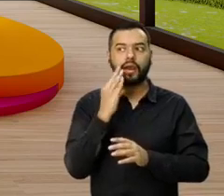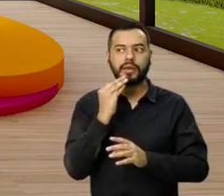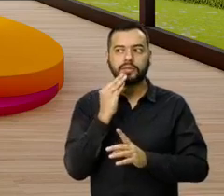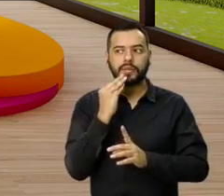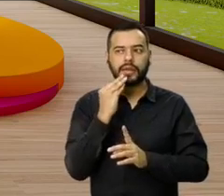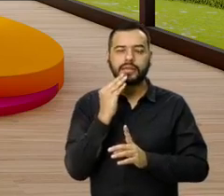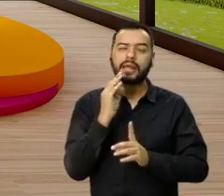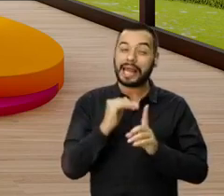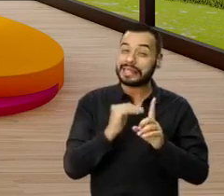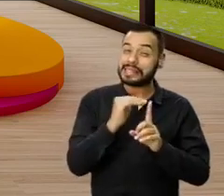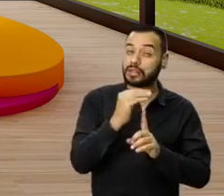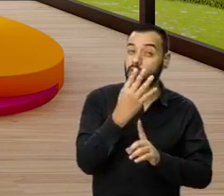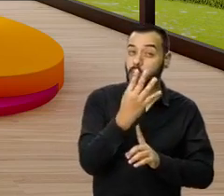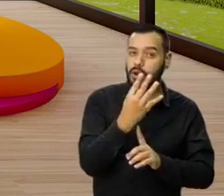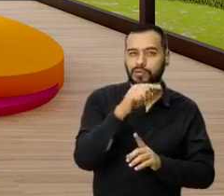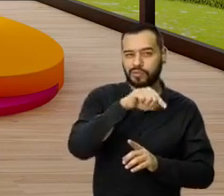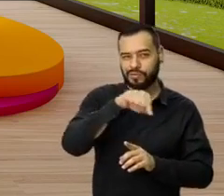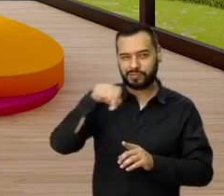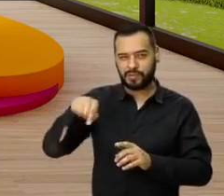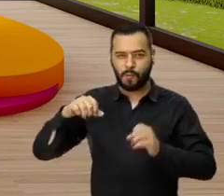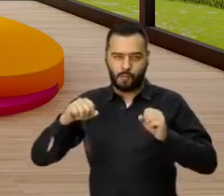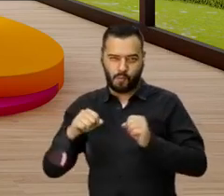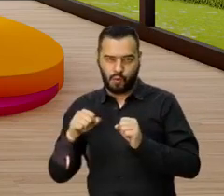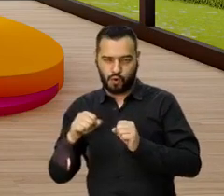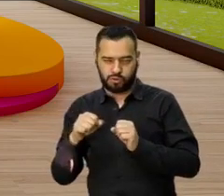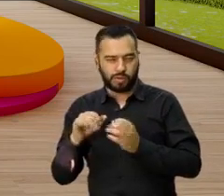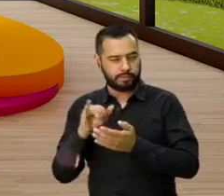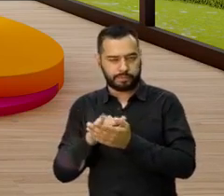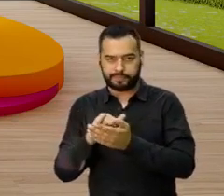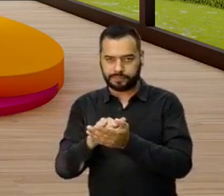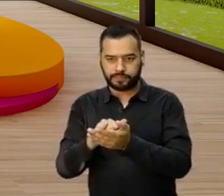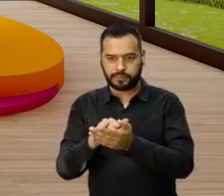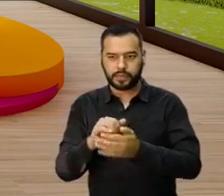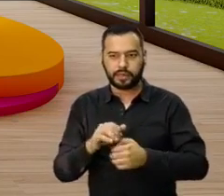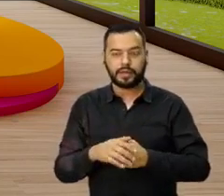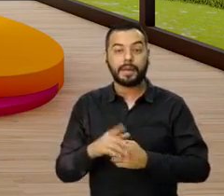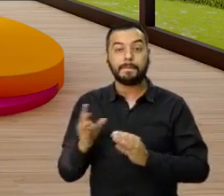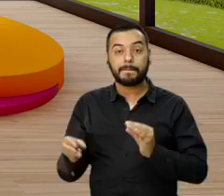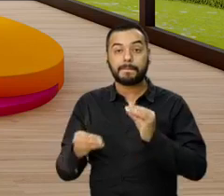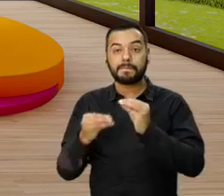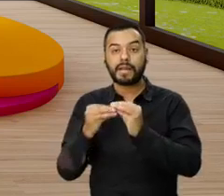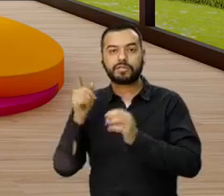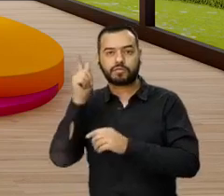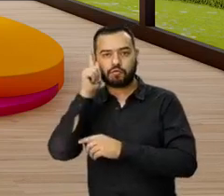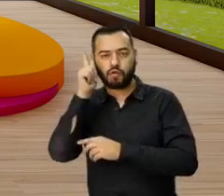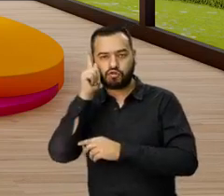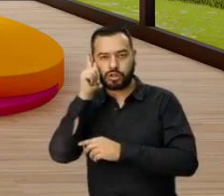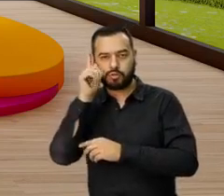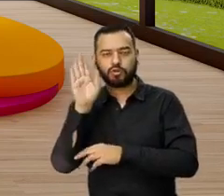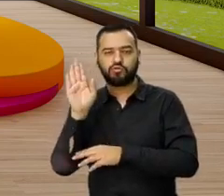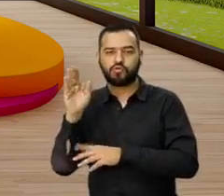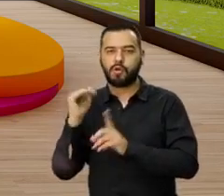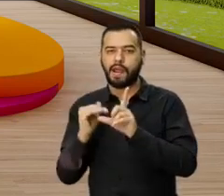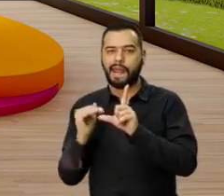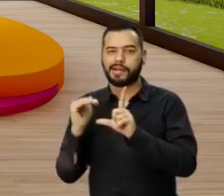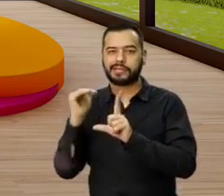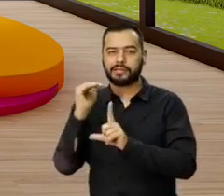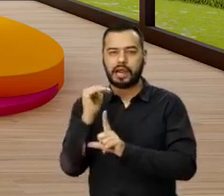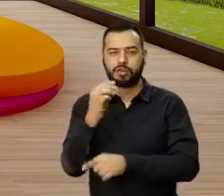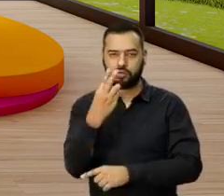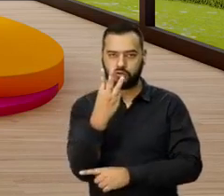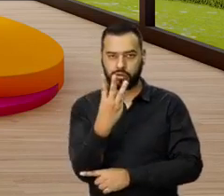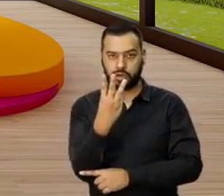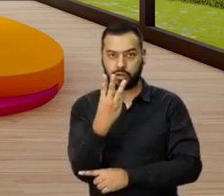estrato 4, pero igual que acá en Bogotá. Y adicionalmente, Fontibón es estrato 3. O sea, tenemos